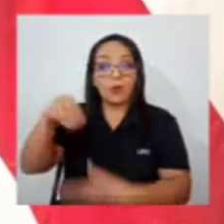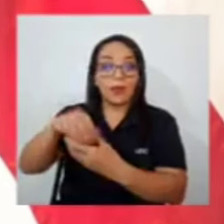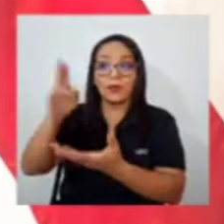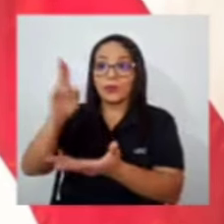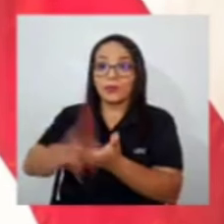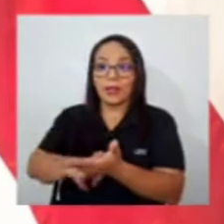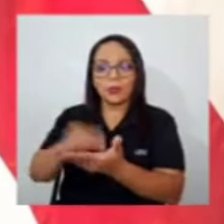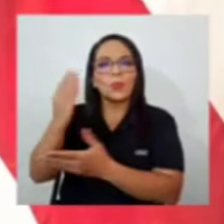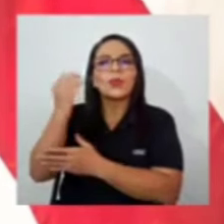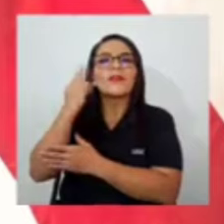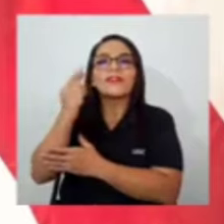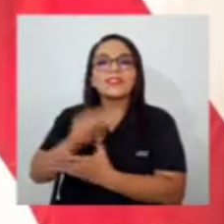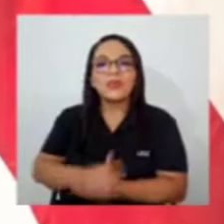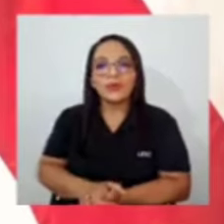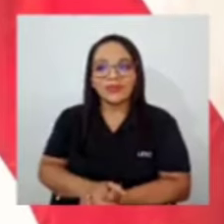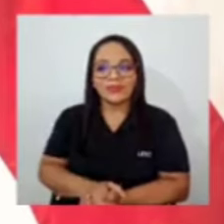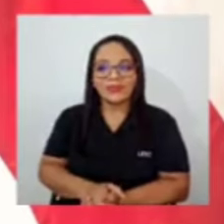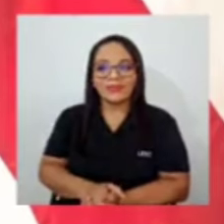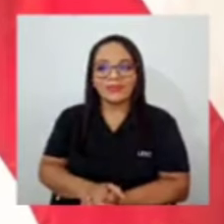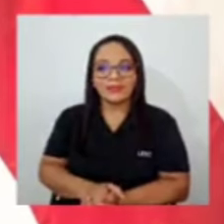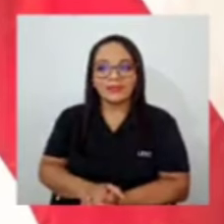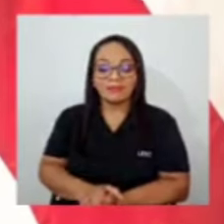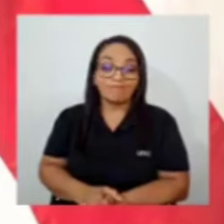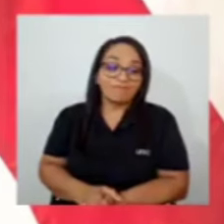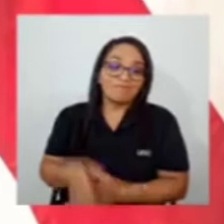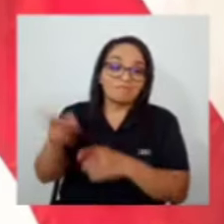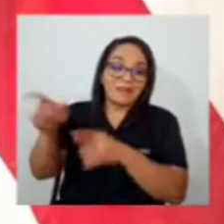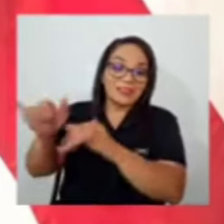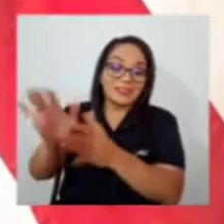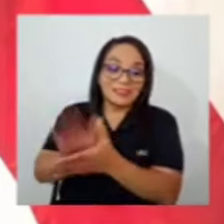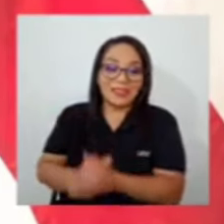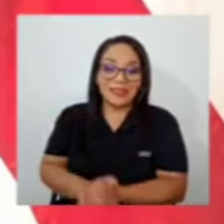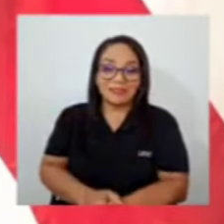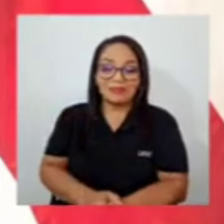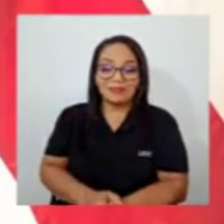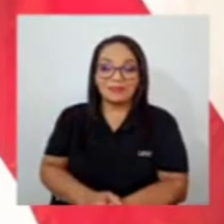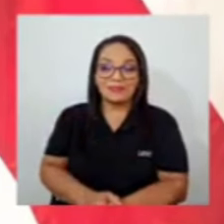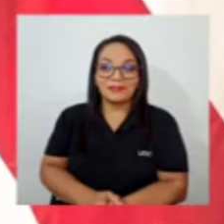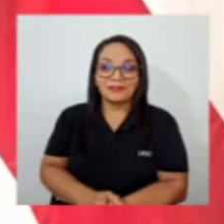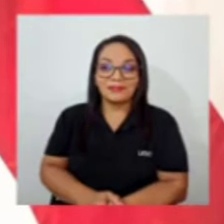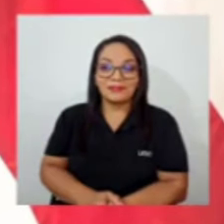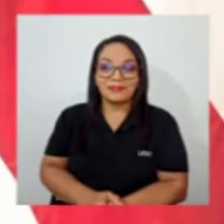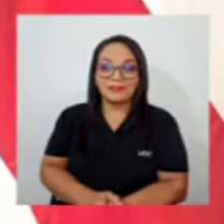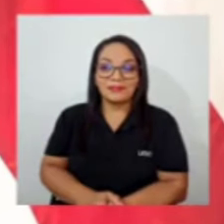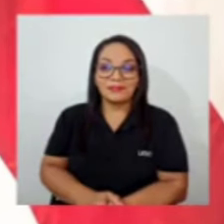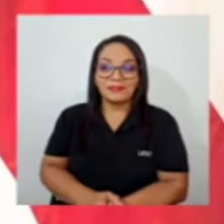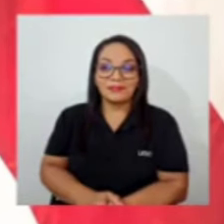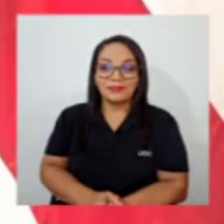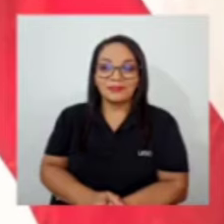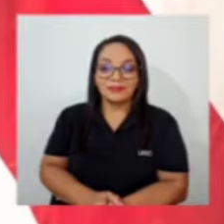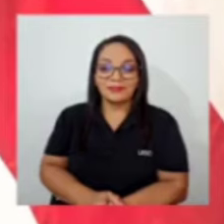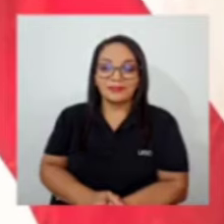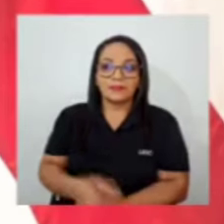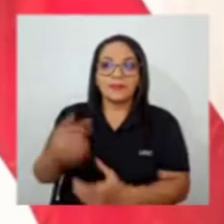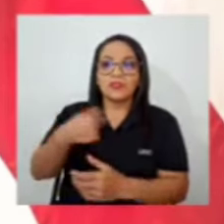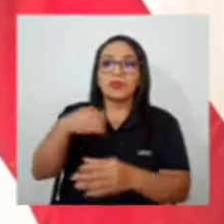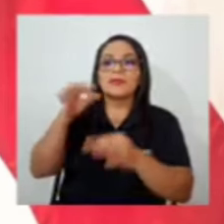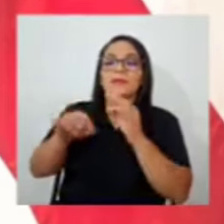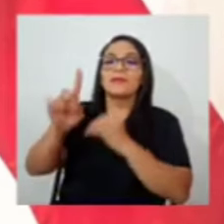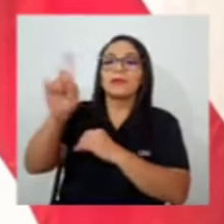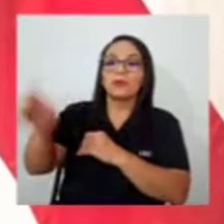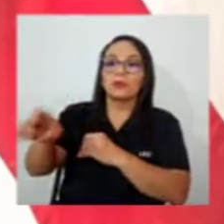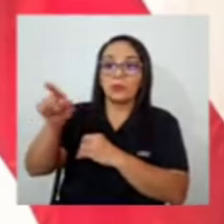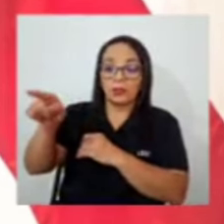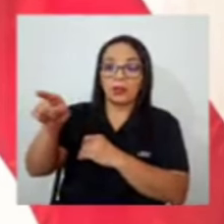sido ahí está entonces yo lo me pregunté fue va a ir David a